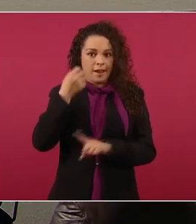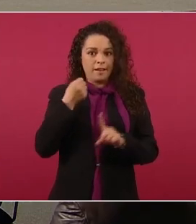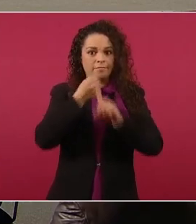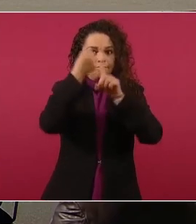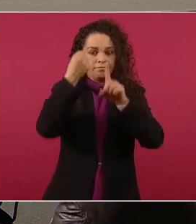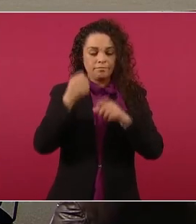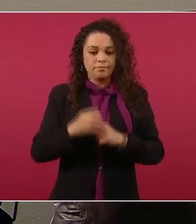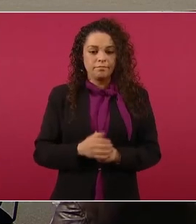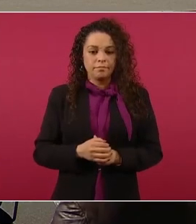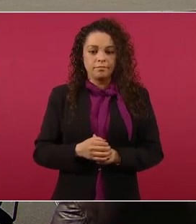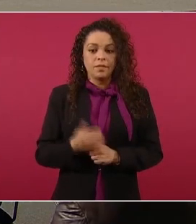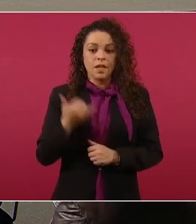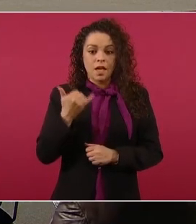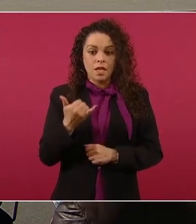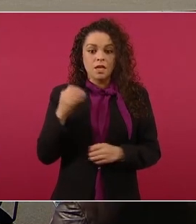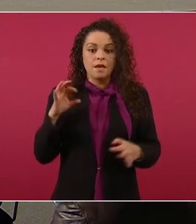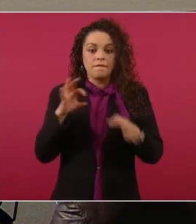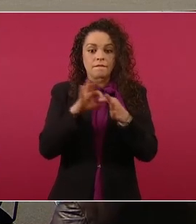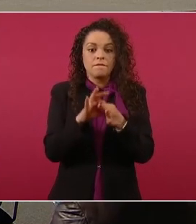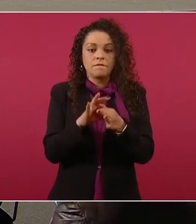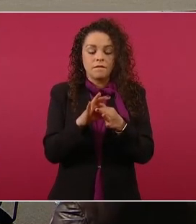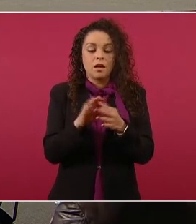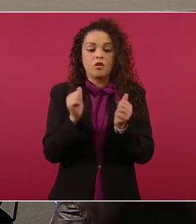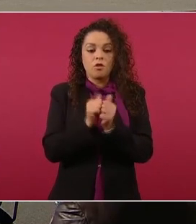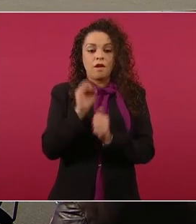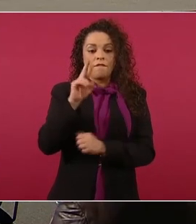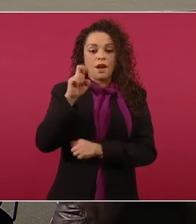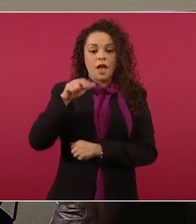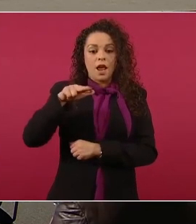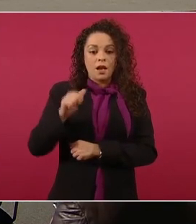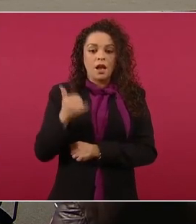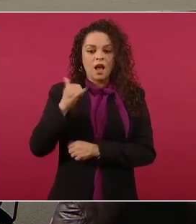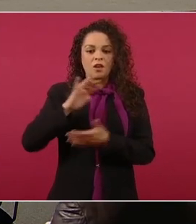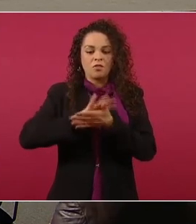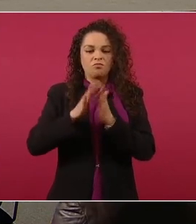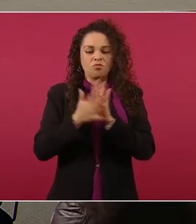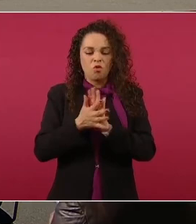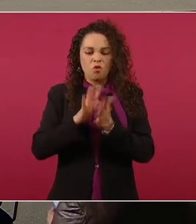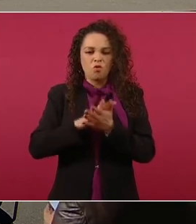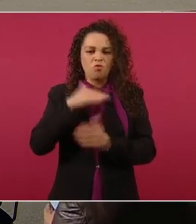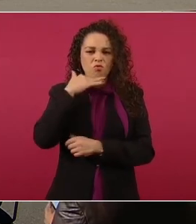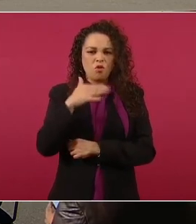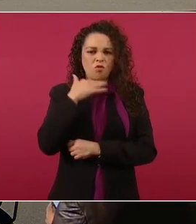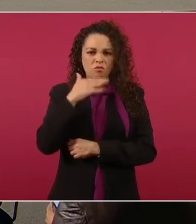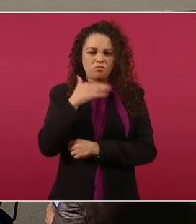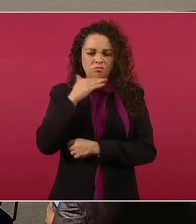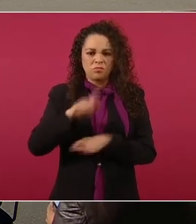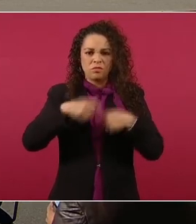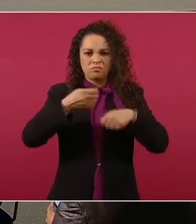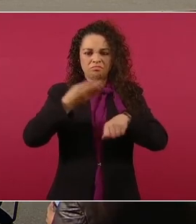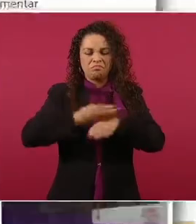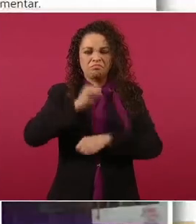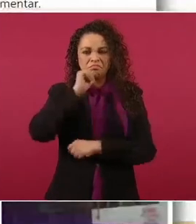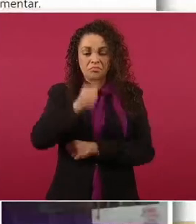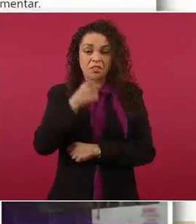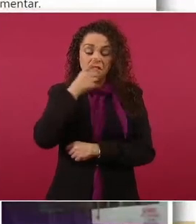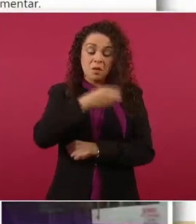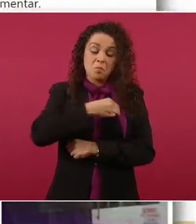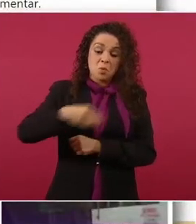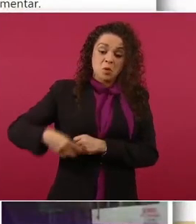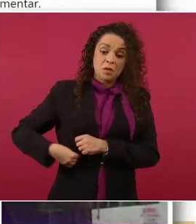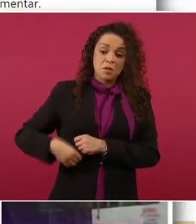cuentas asociadas a FRENA y a Mexicanos contra la Corrupción y la Impunidad difundieron que en el municipio de